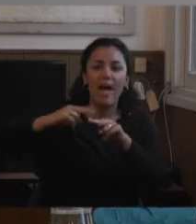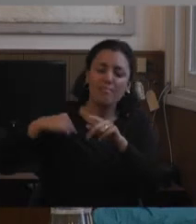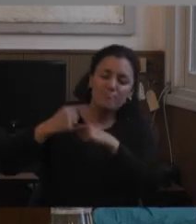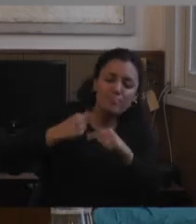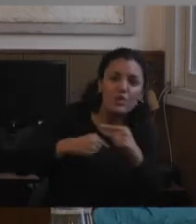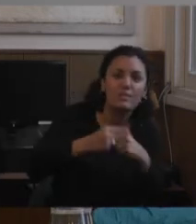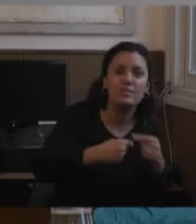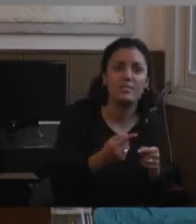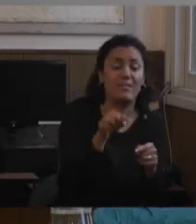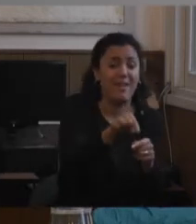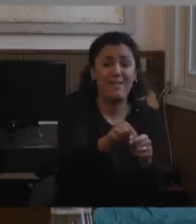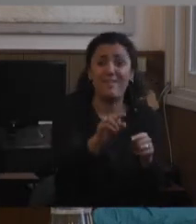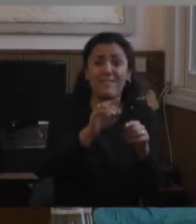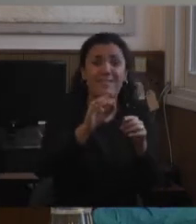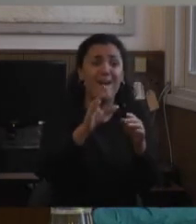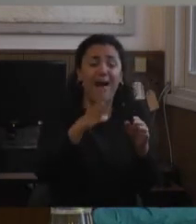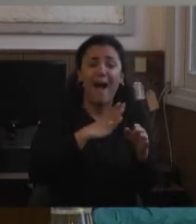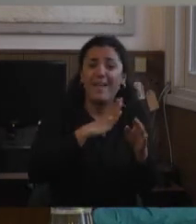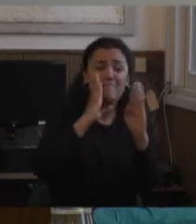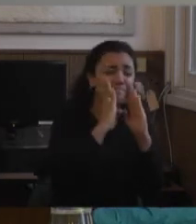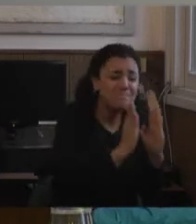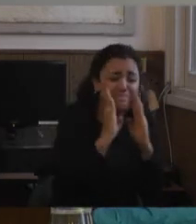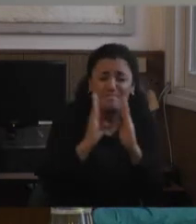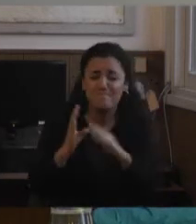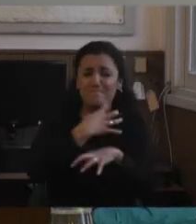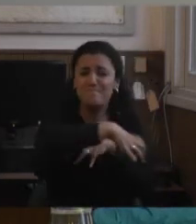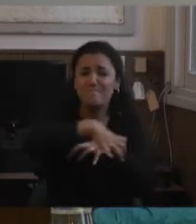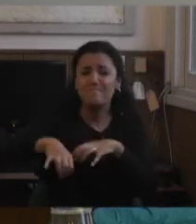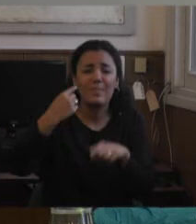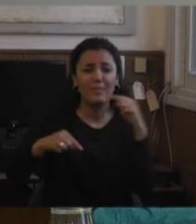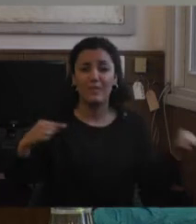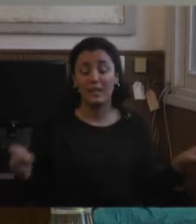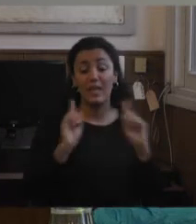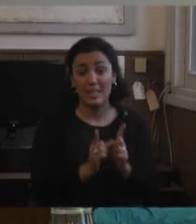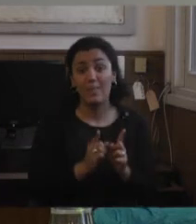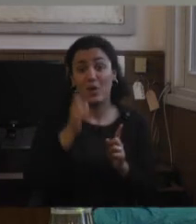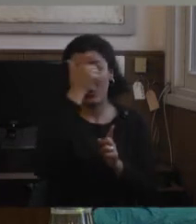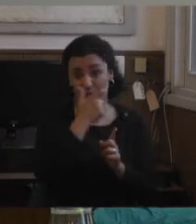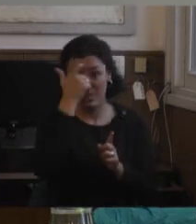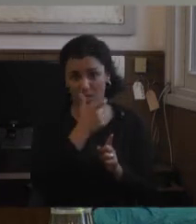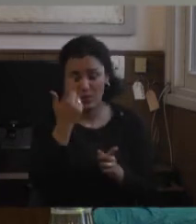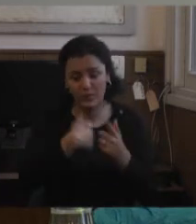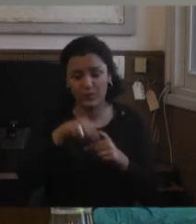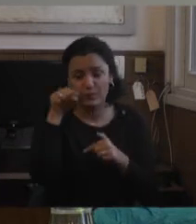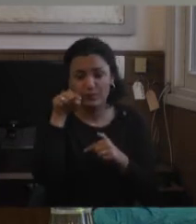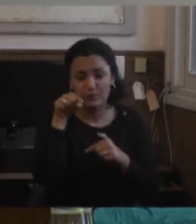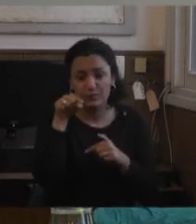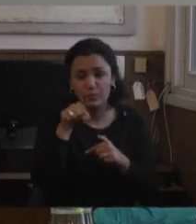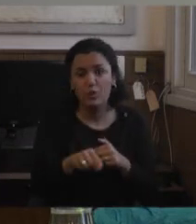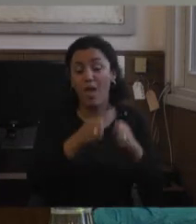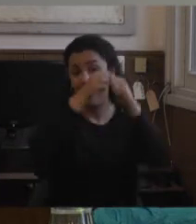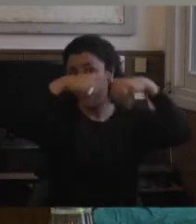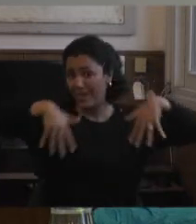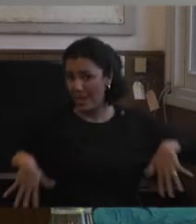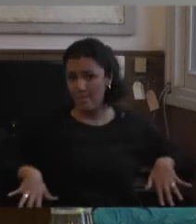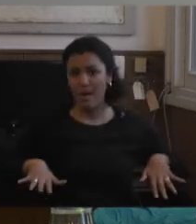tan particular después en cada uno cómo se encarnaba y lo mismo con disminución visual. En este juego que hice muy bruto,